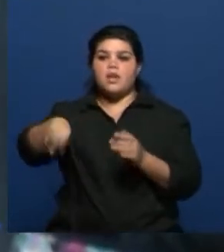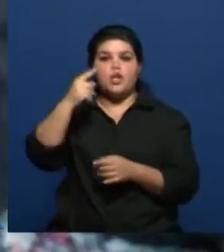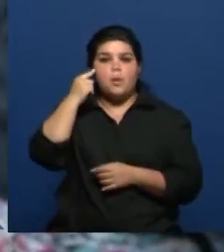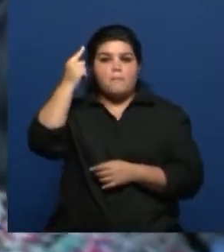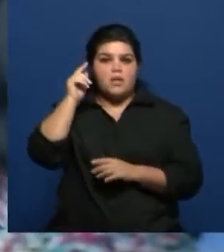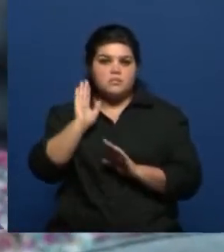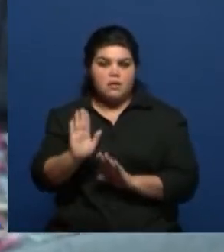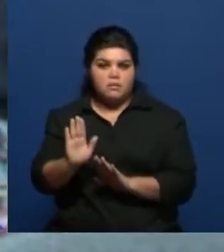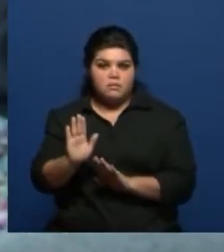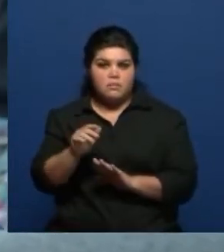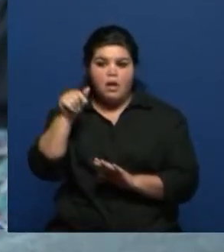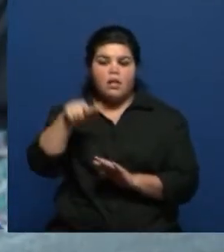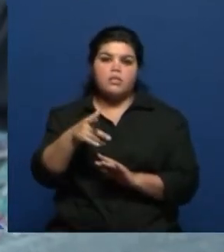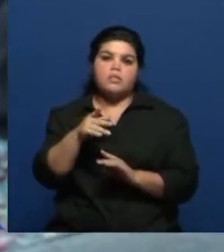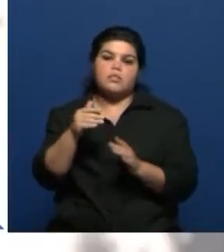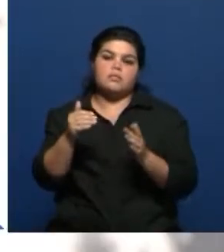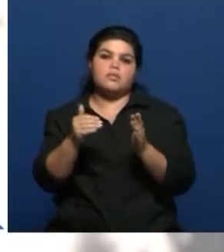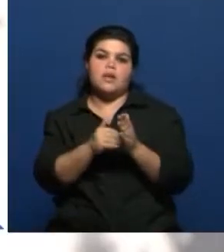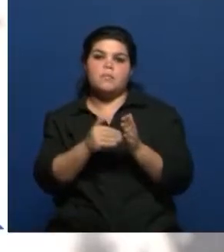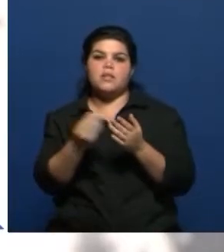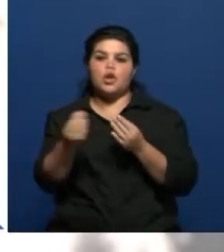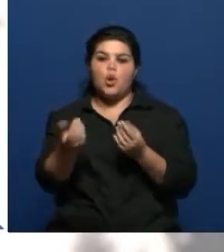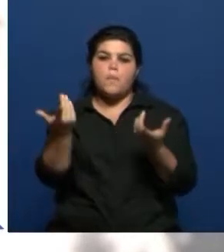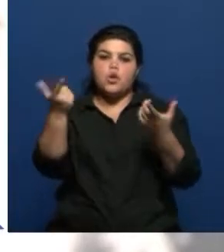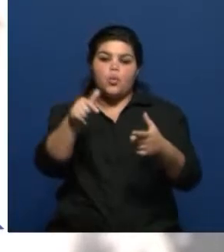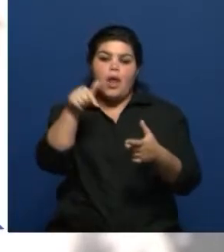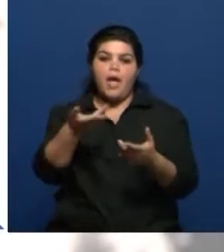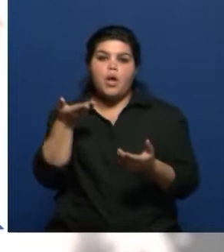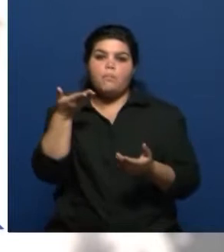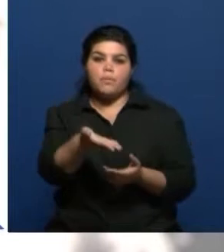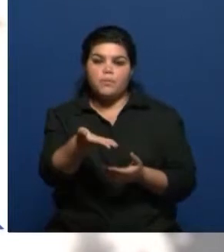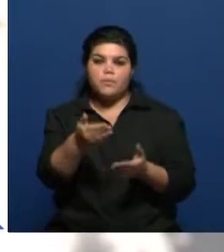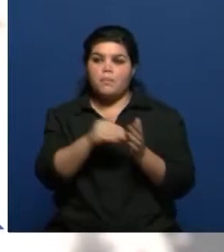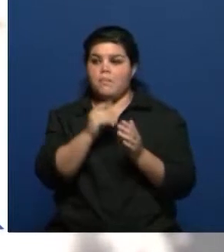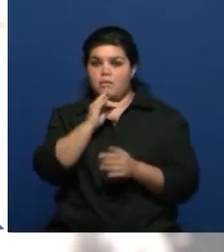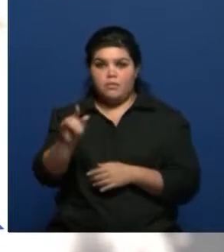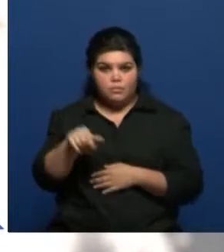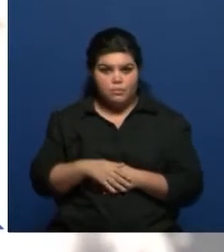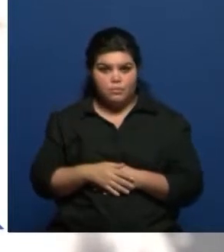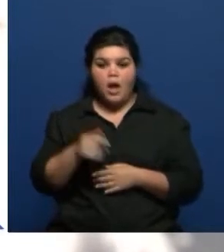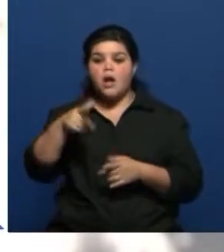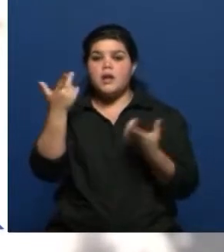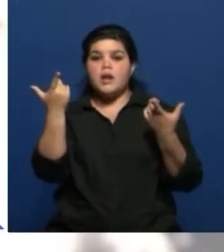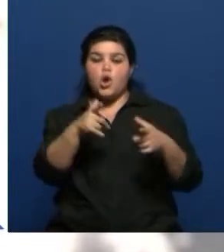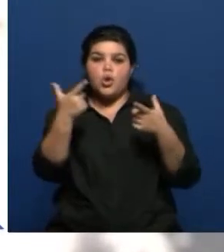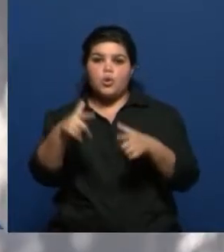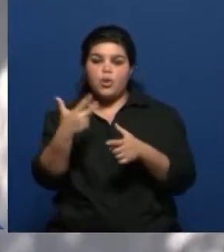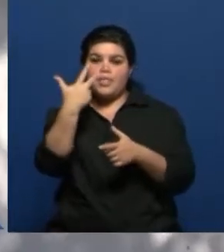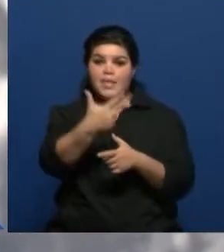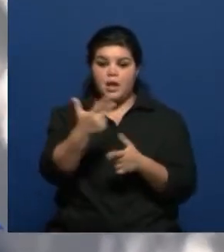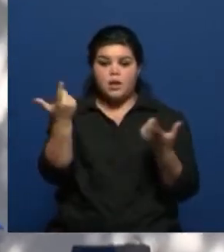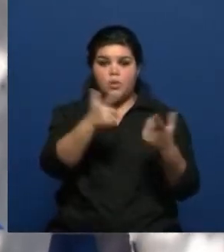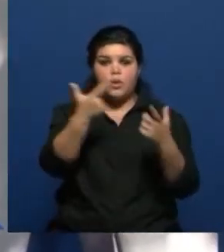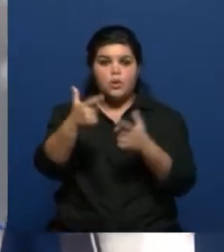puede ofrecer en las reuniones. El problema es que durante las tres primeras reuniones los ofrecimientos